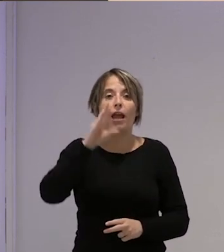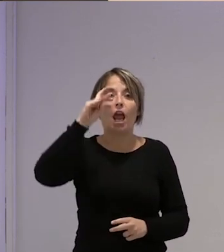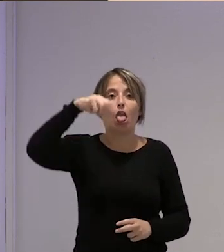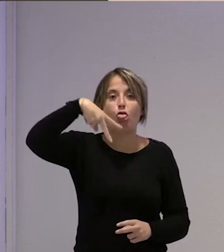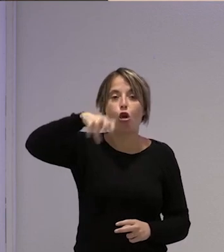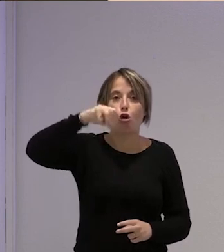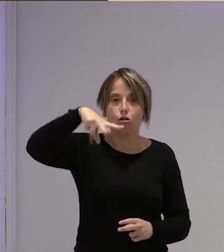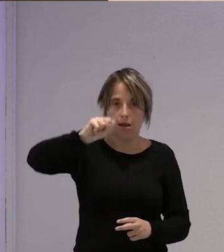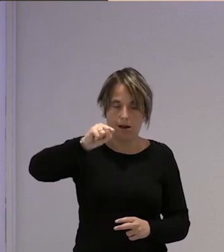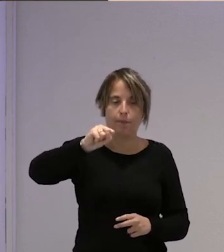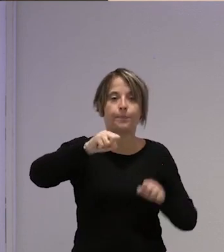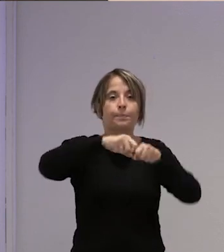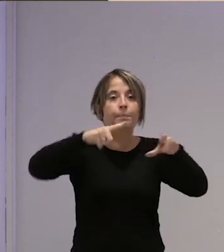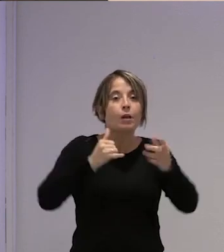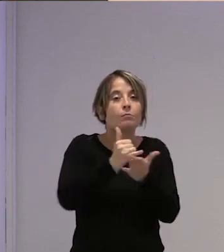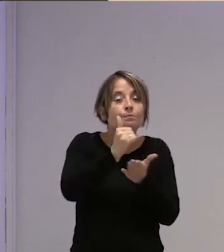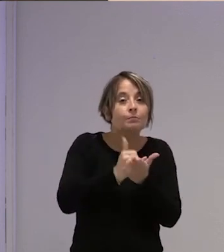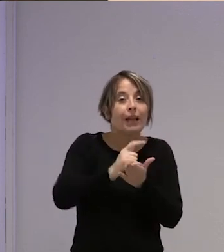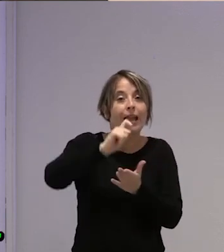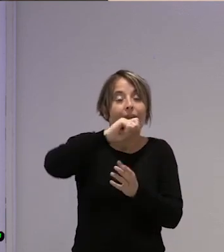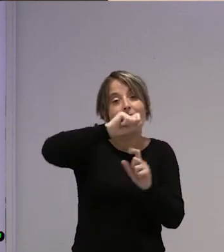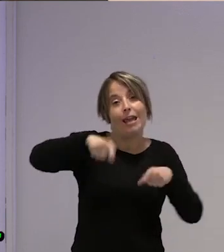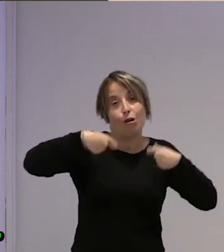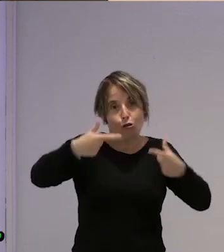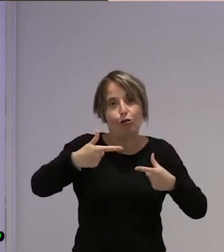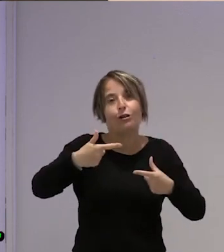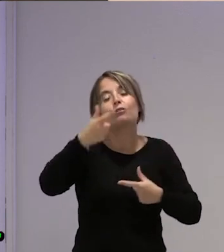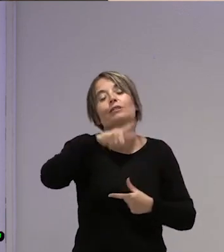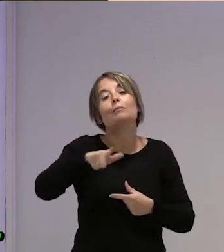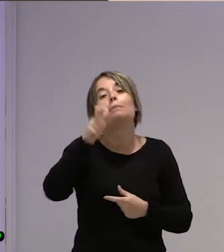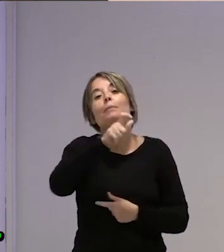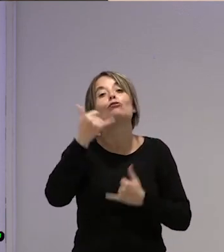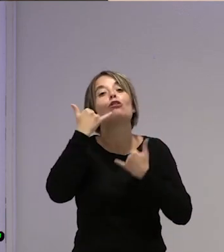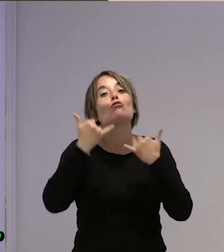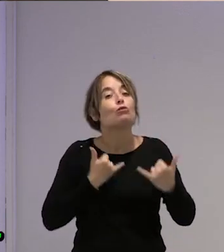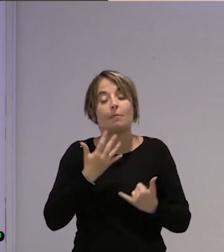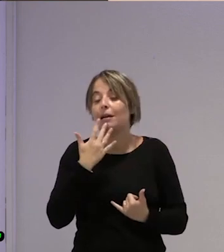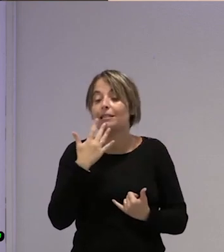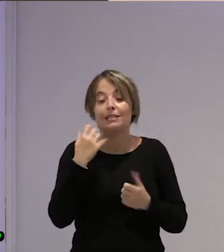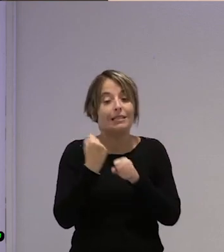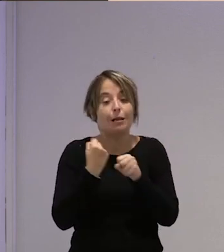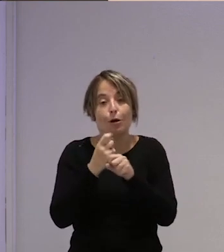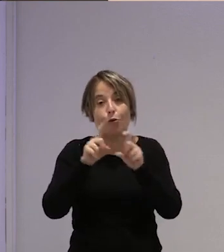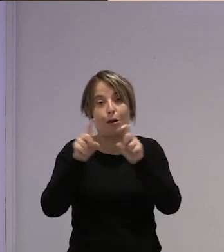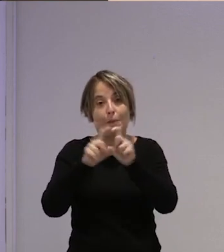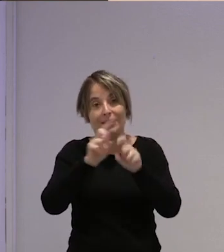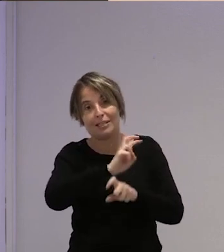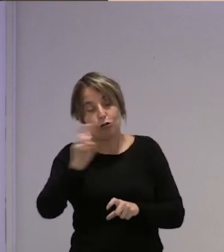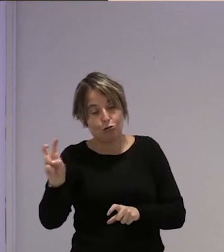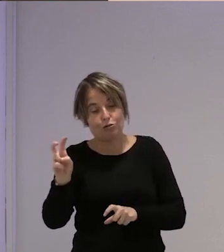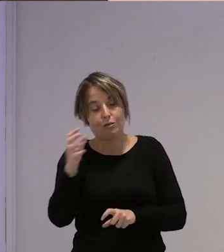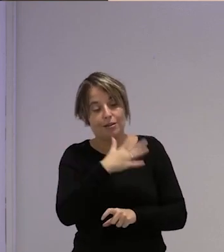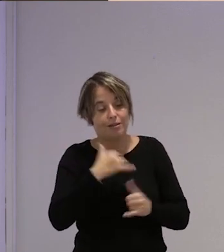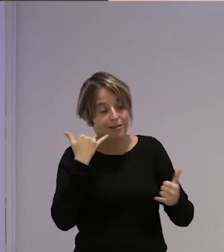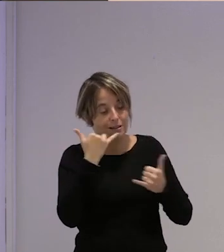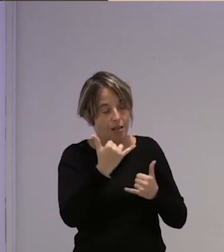de cultivar en ecológico la gente muchas veces nos llama porque cuando no está allí trabajando que se van a otras empresas pues